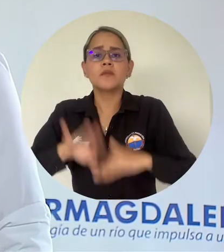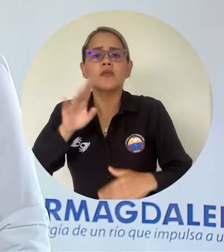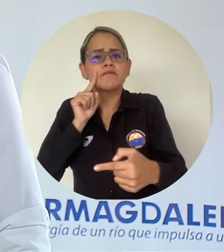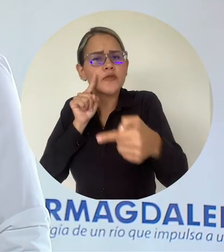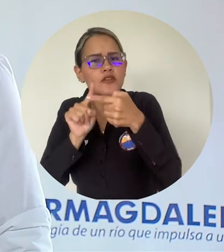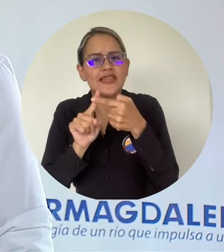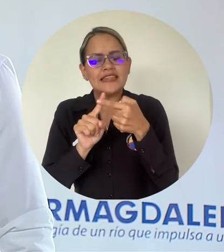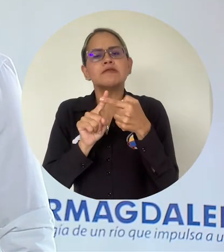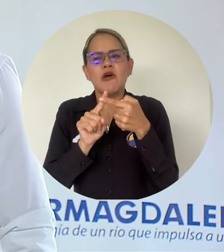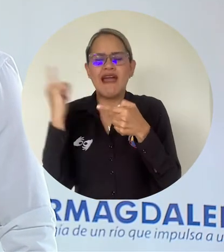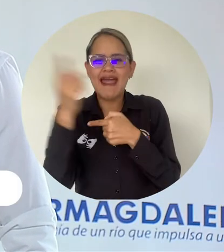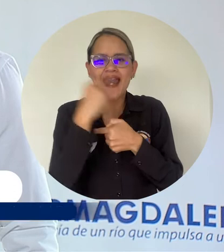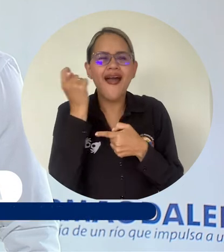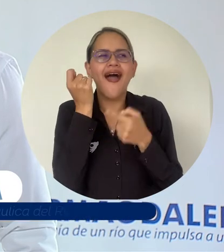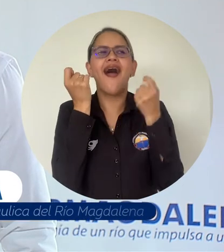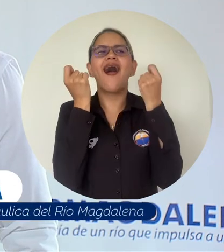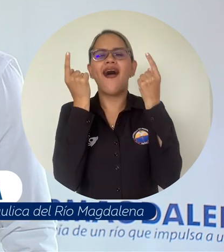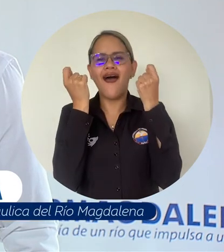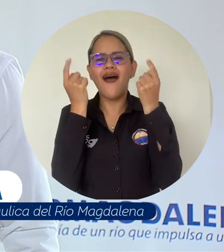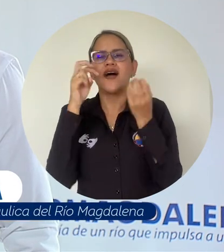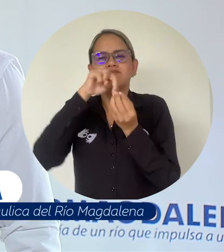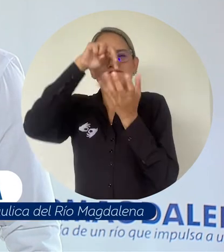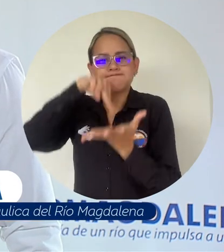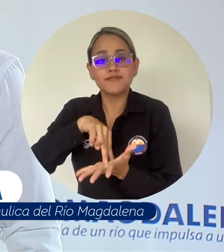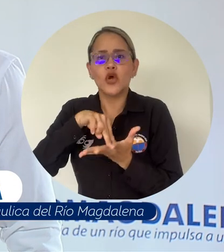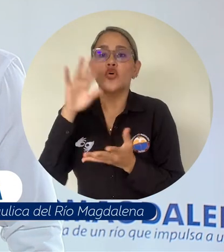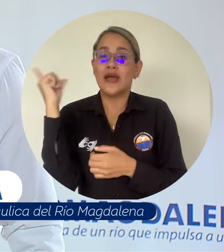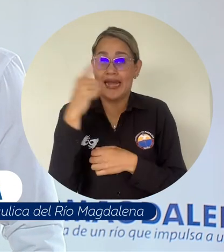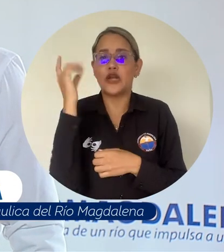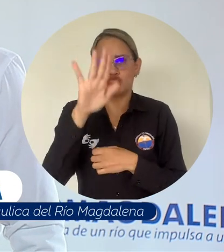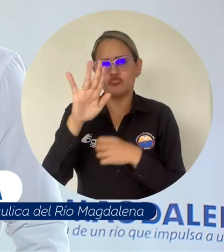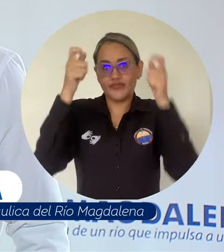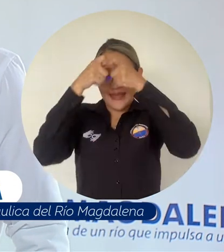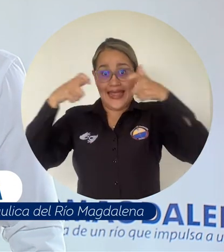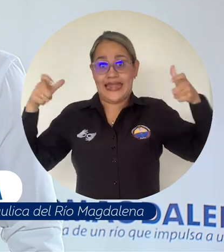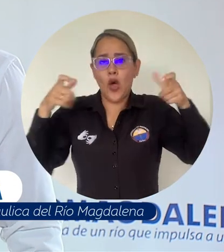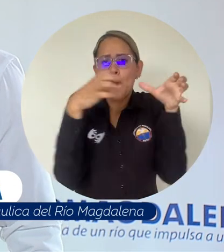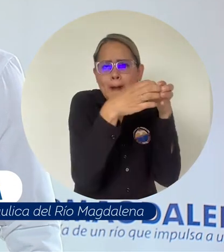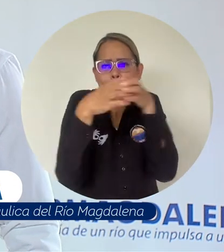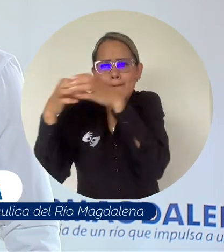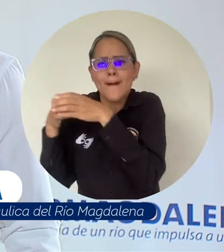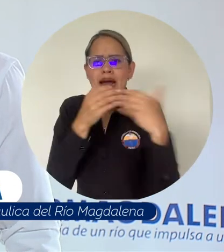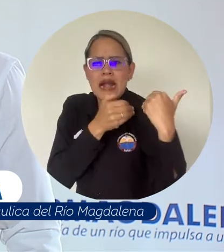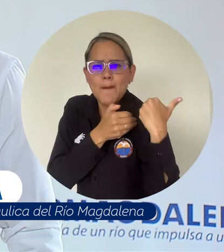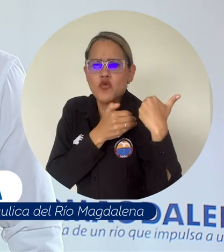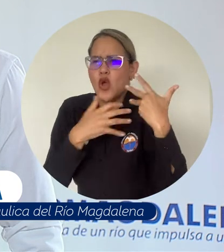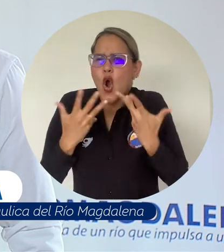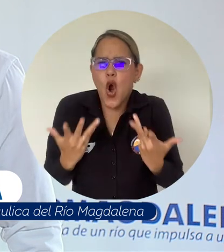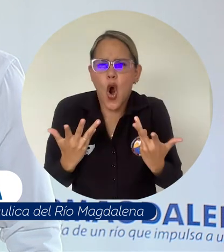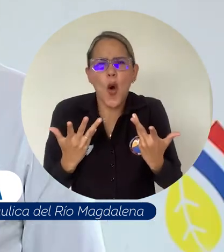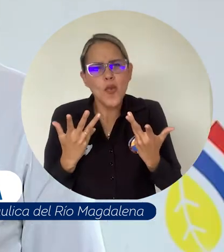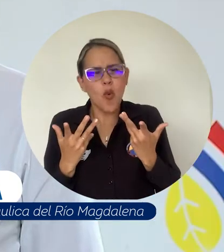Ponerlos en contexto y tratar de mostrarles la visión que tienen las organizaciones del Estado, la misión que tienen, las problemáticas que son